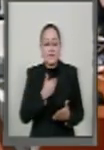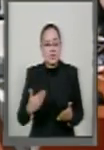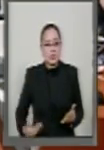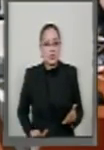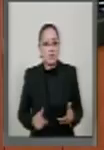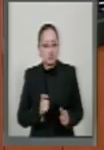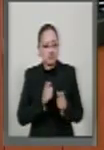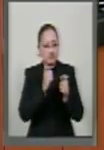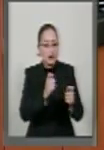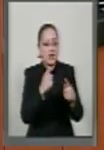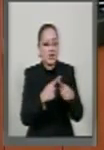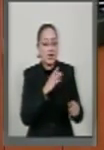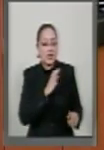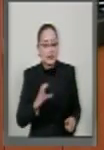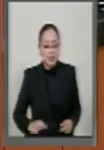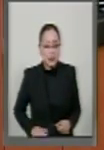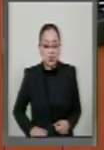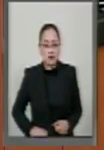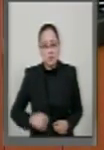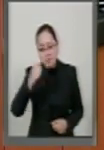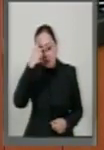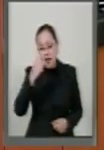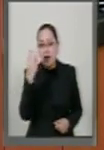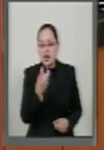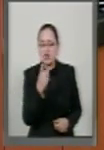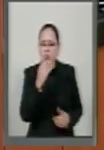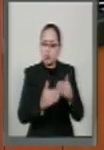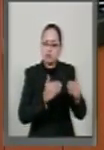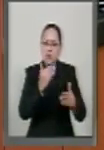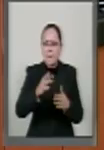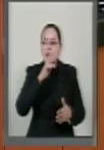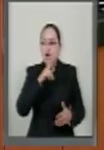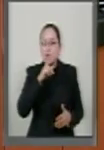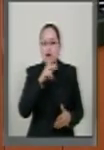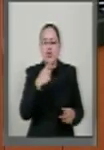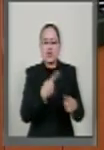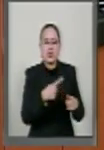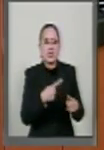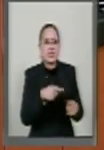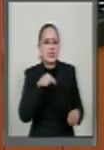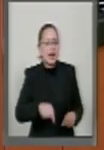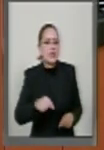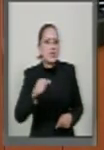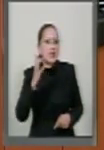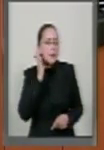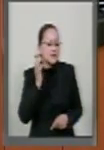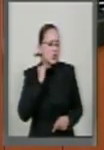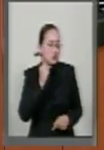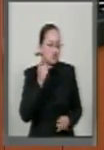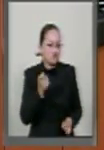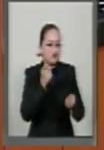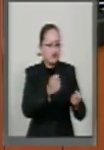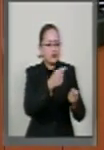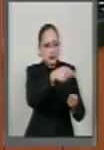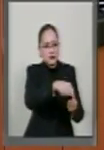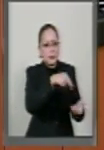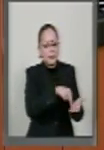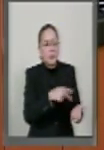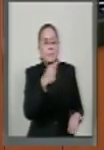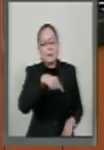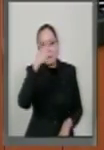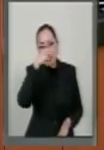nombramiento. Para buscar incrementar la idoneidad de quienes son sometidos al Senado para ser ministros, este cuerpo colegiado